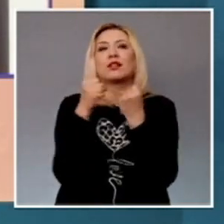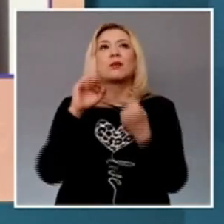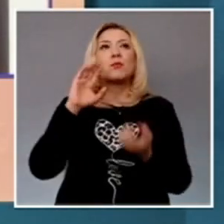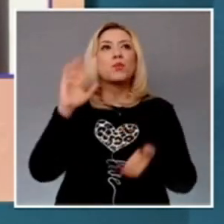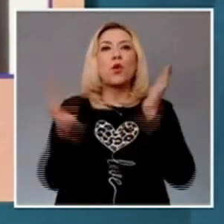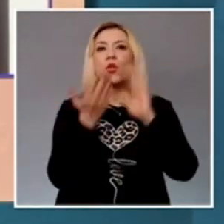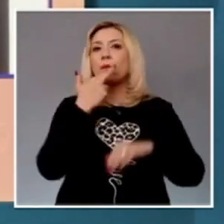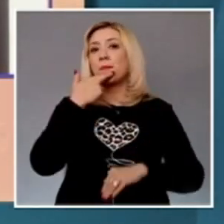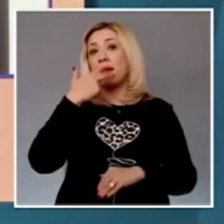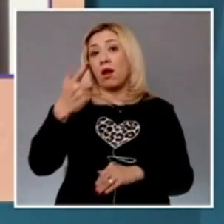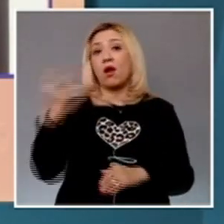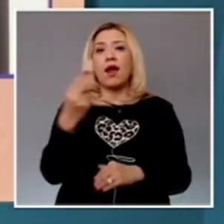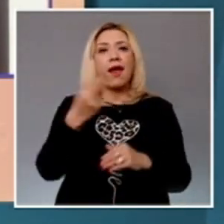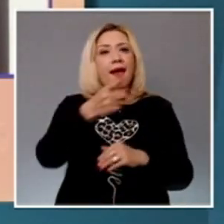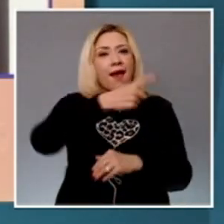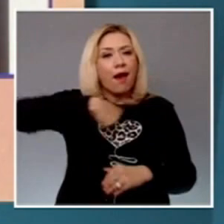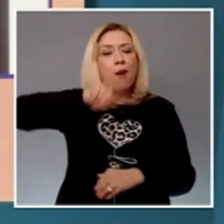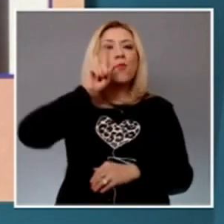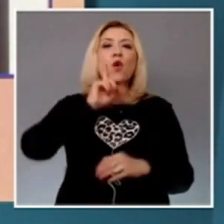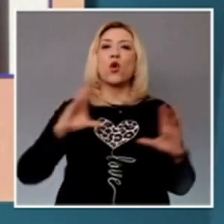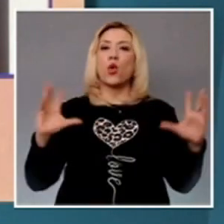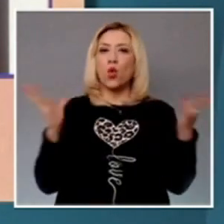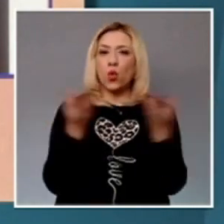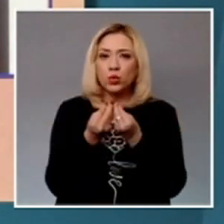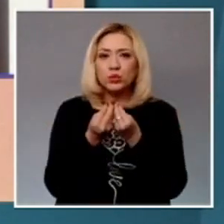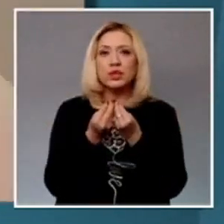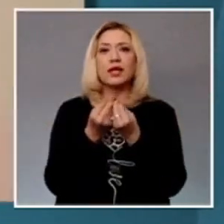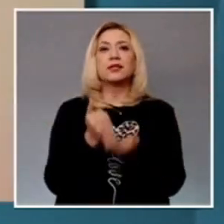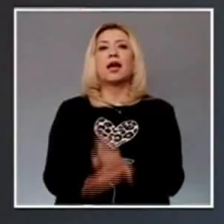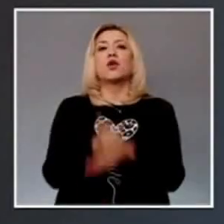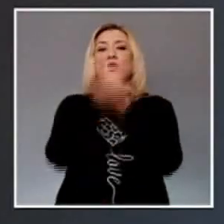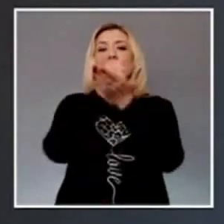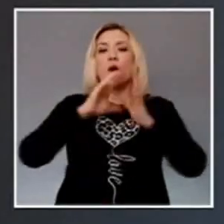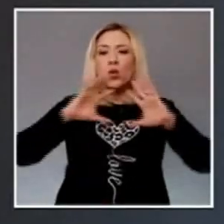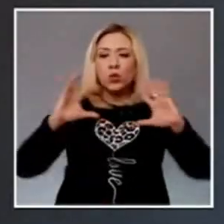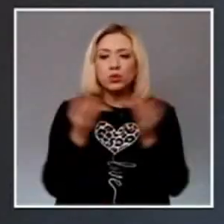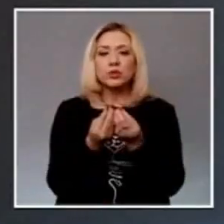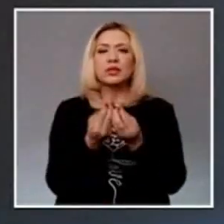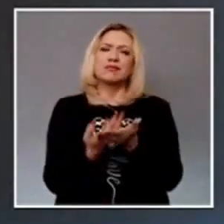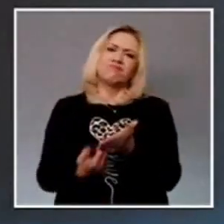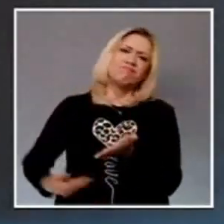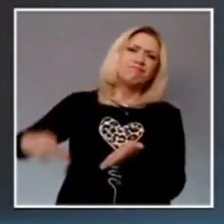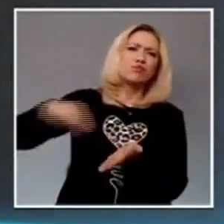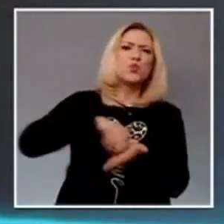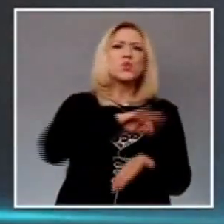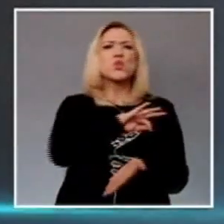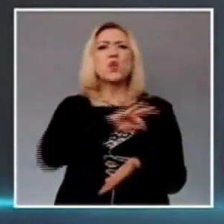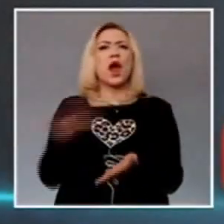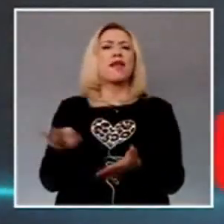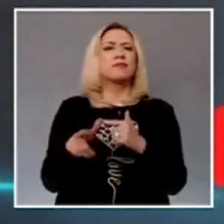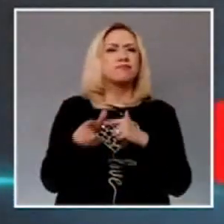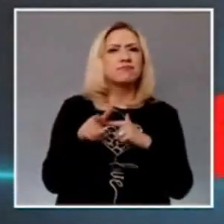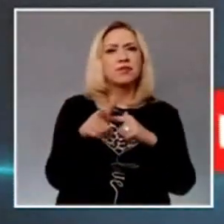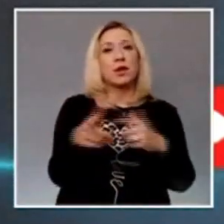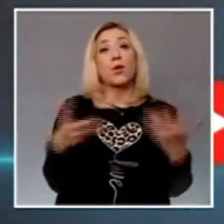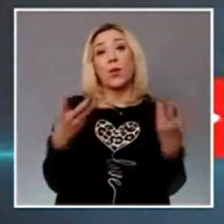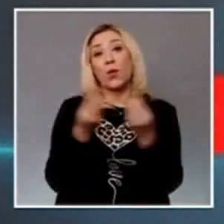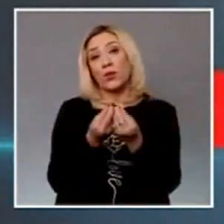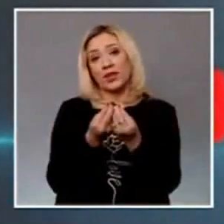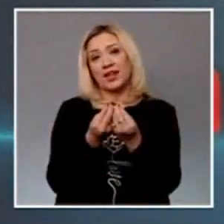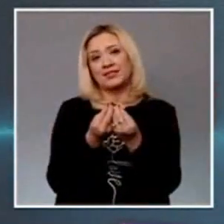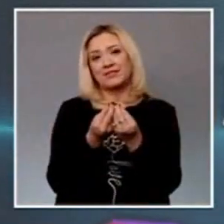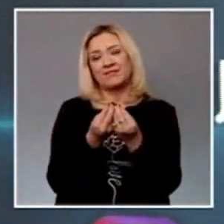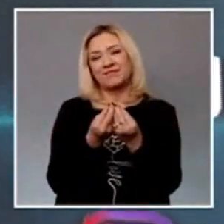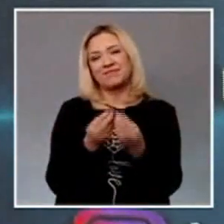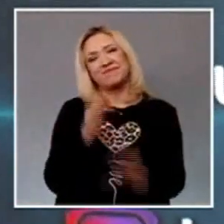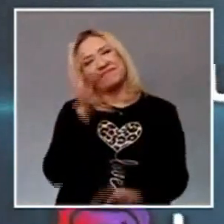juntas, sanar juntas y levantarnos juntas. Y con este importante mensaje, es así como llegamos al final